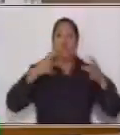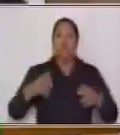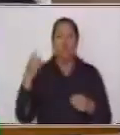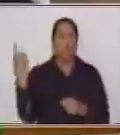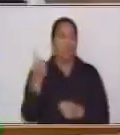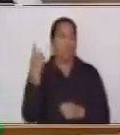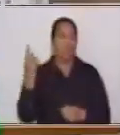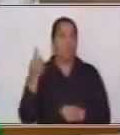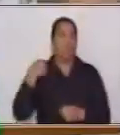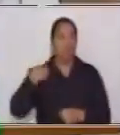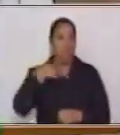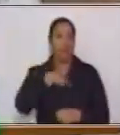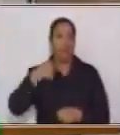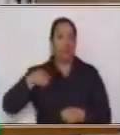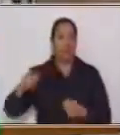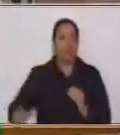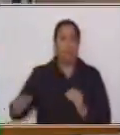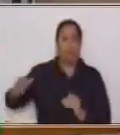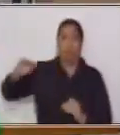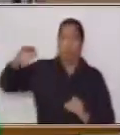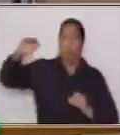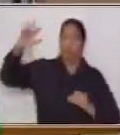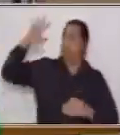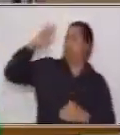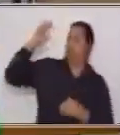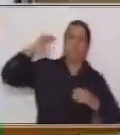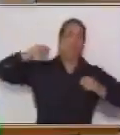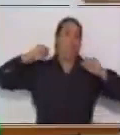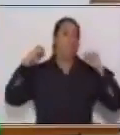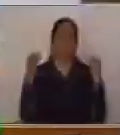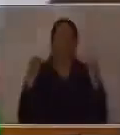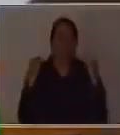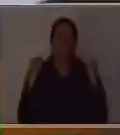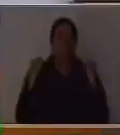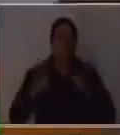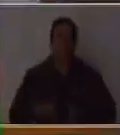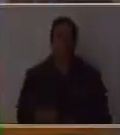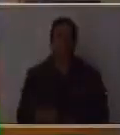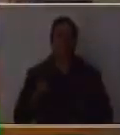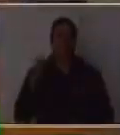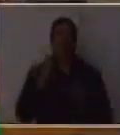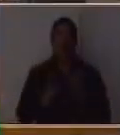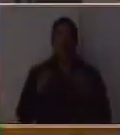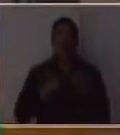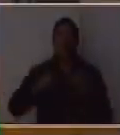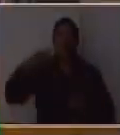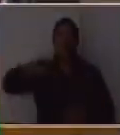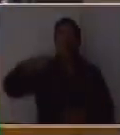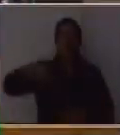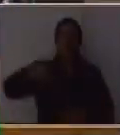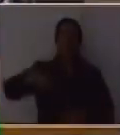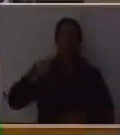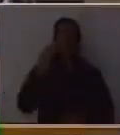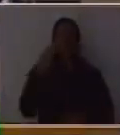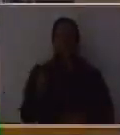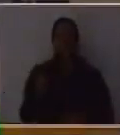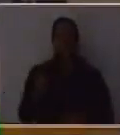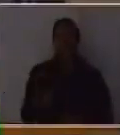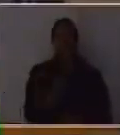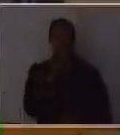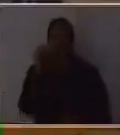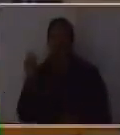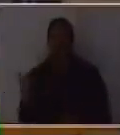porque nos ayudan a crecer grandes y fuertes. Y por último, vamos a ver otro